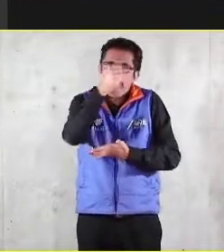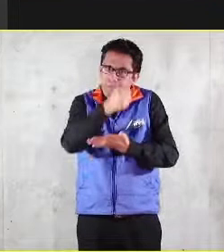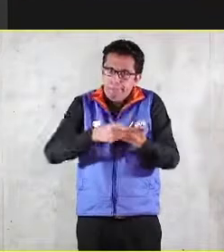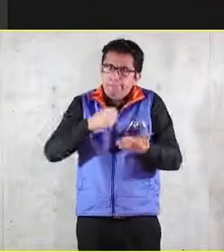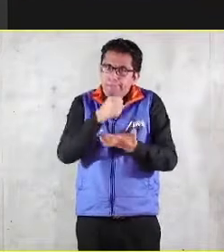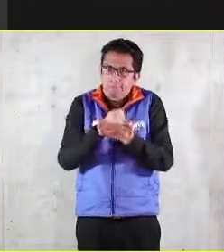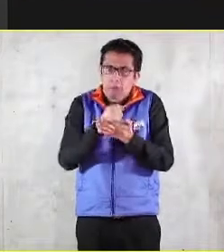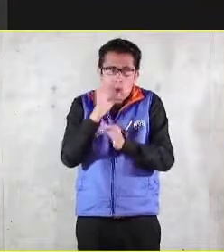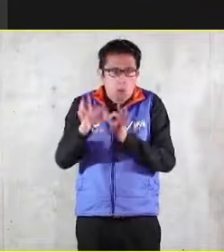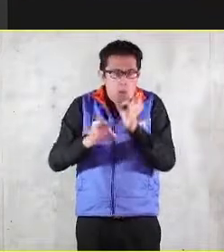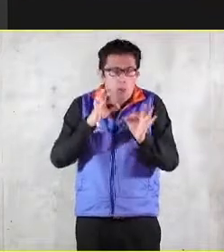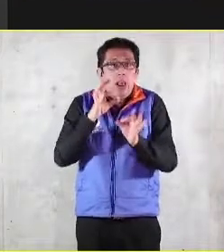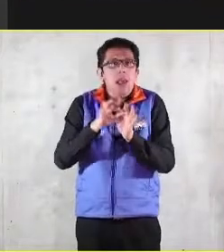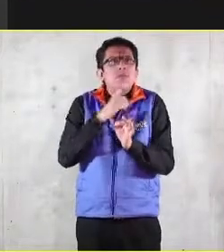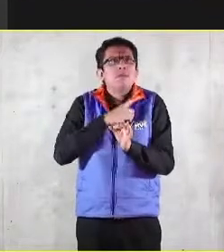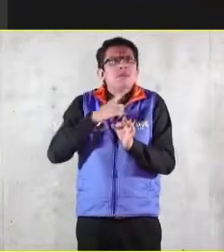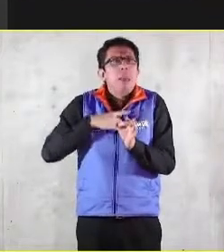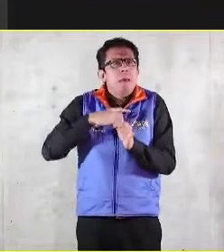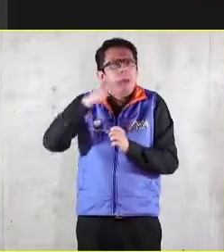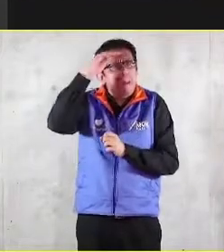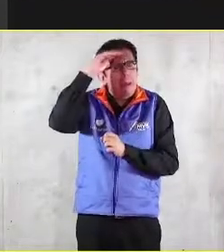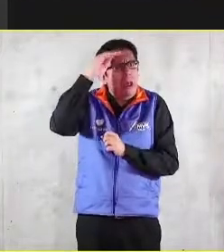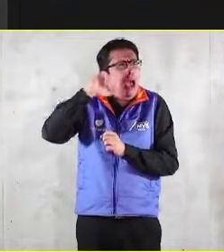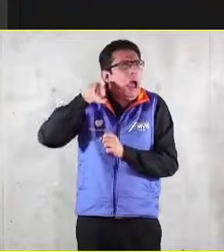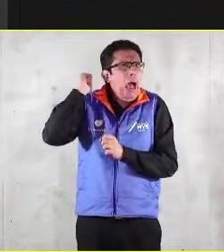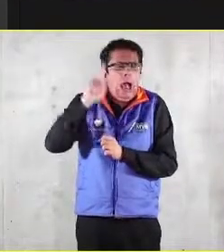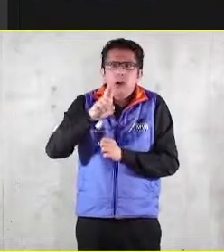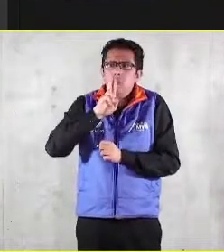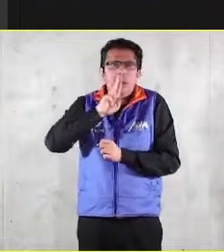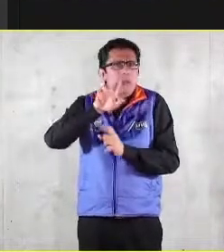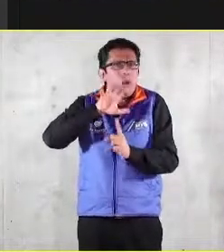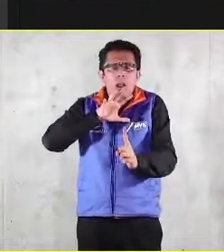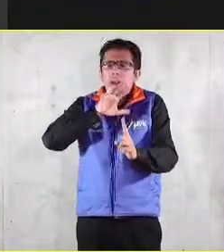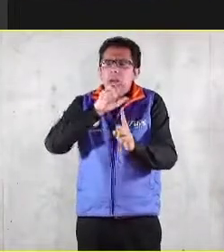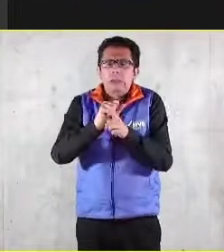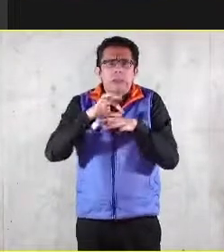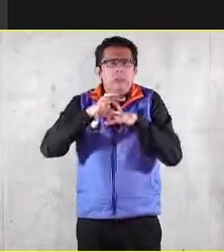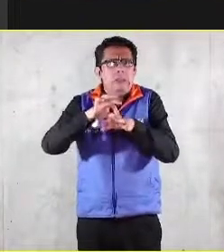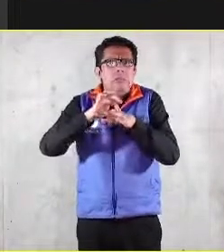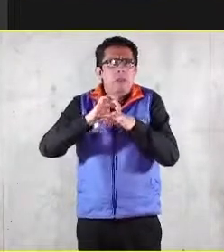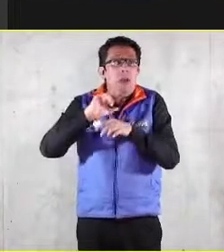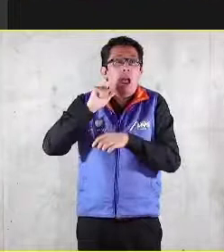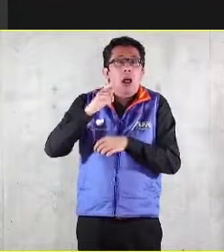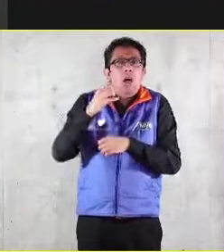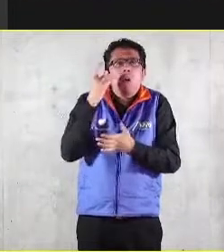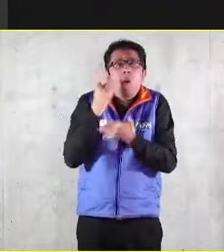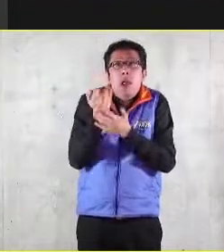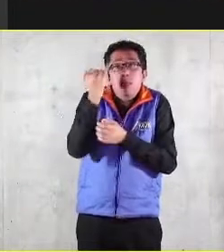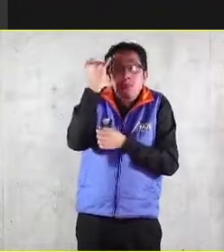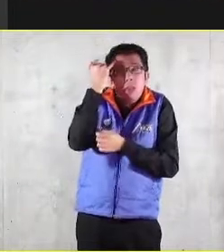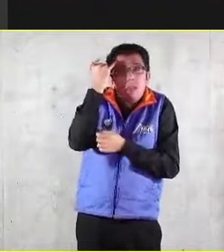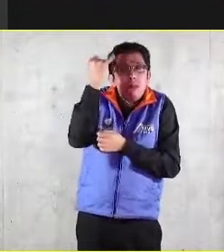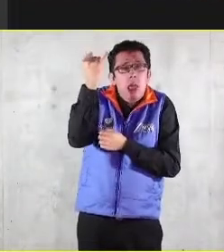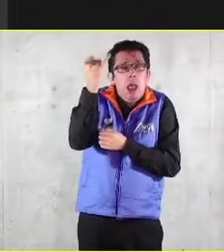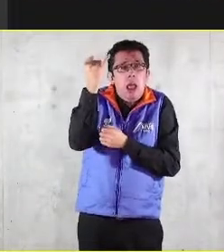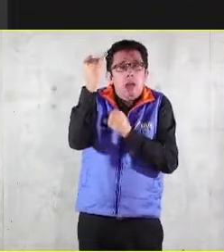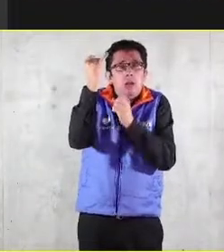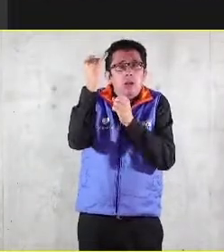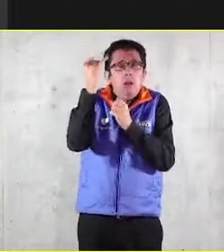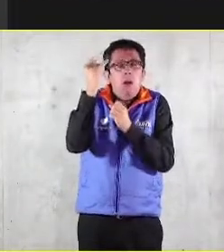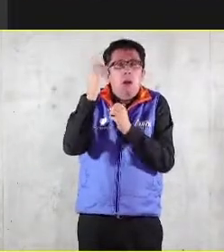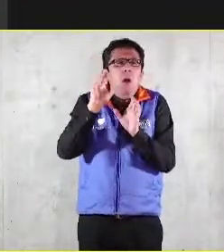decir, tiene que buscar un resultado concreto. No es una cosa esotérica o no es una cosa generalista.